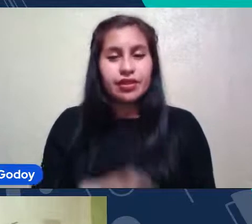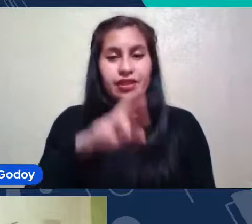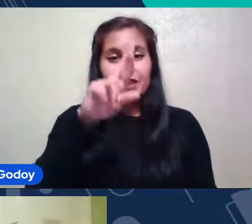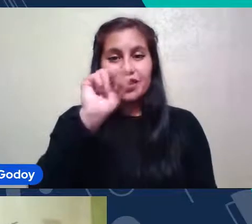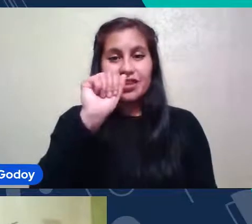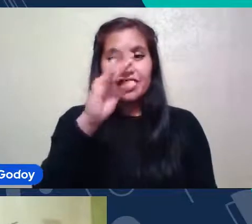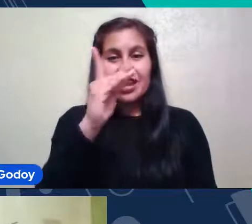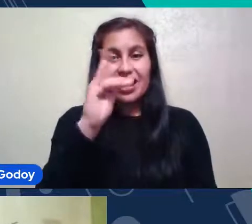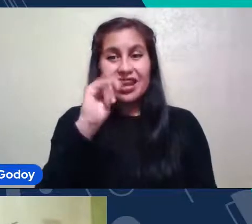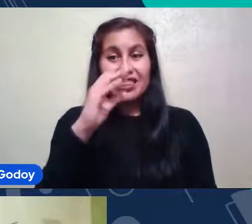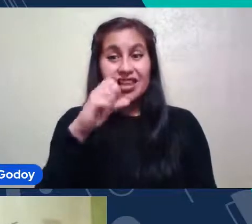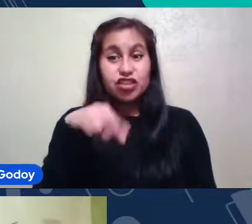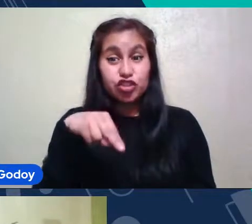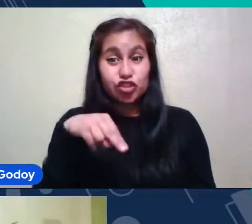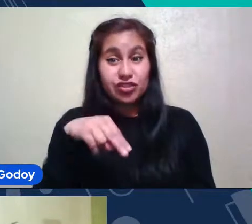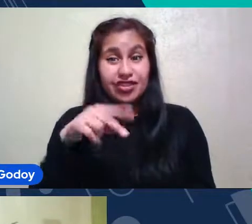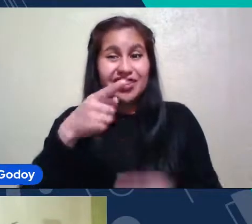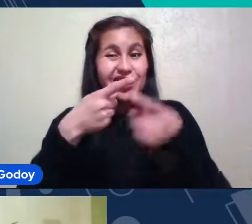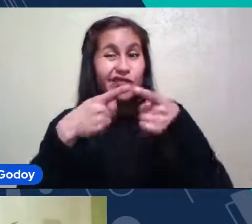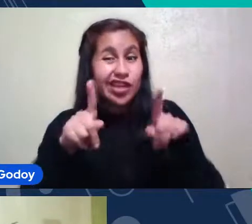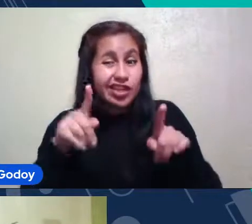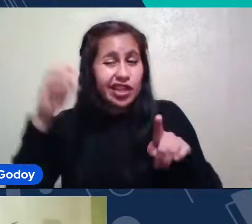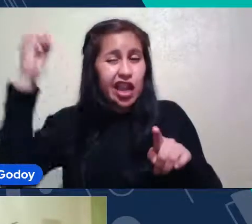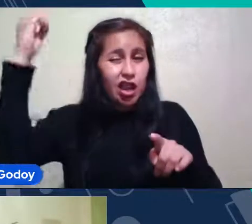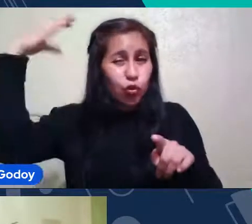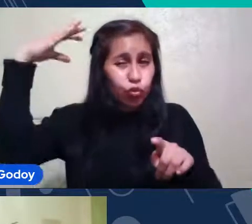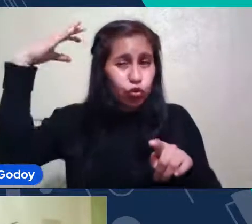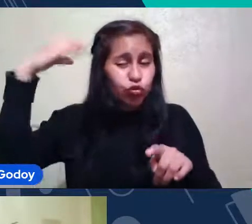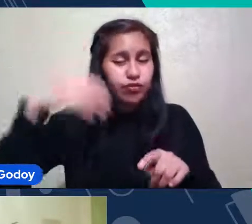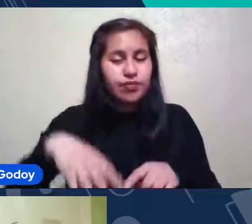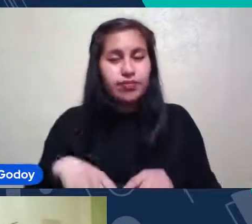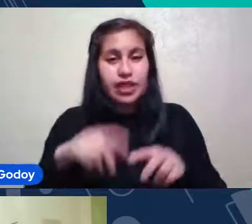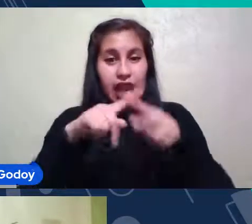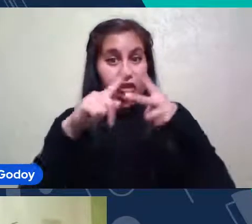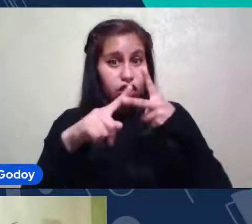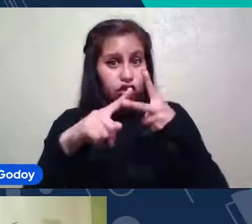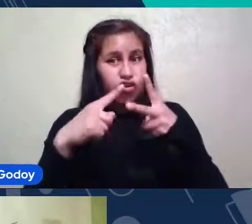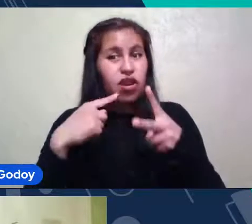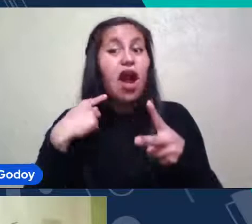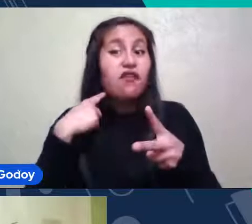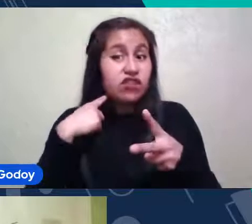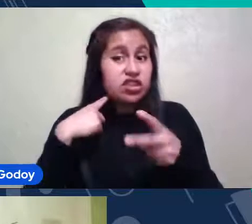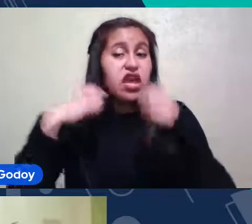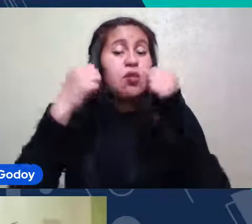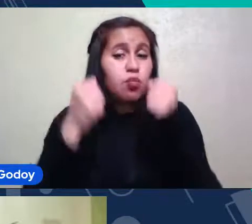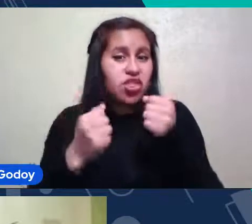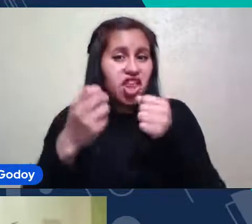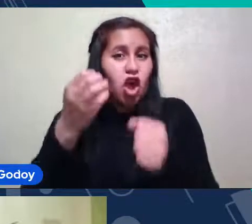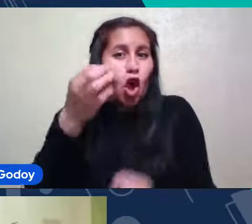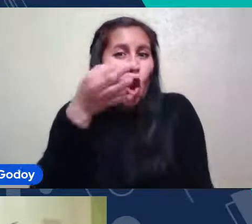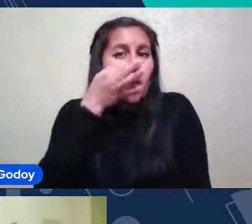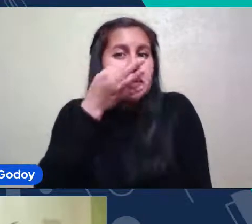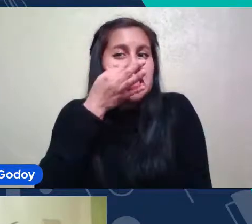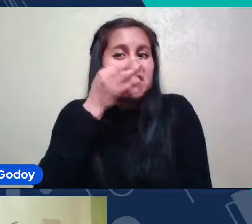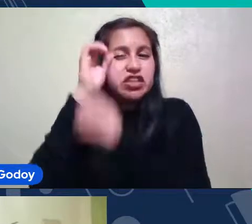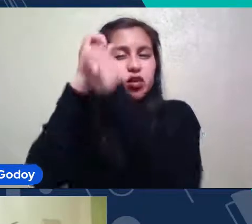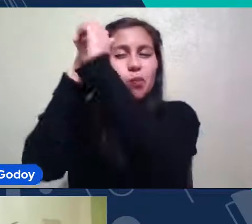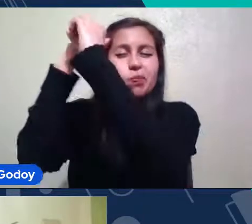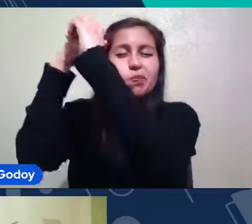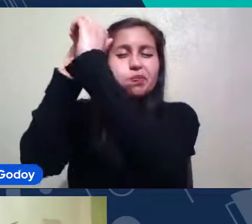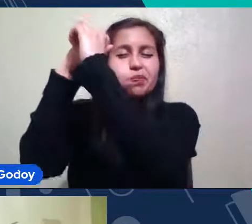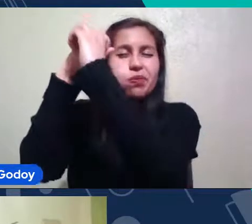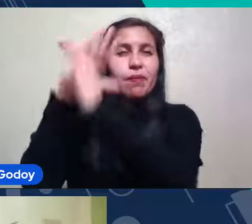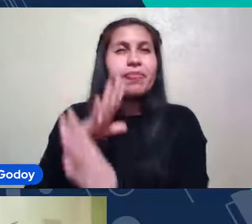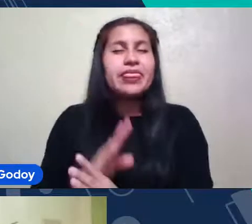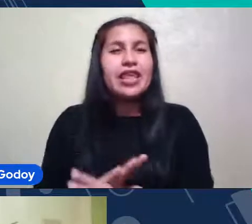Es distinta Y ambas Pueden Afectar Las observaciones Astronómicas Que se hacen En distintos Rangos Del